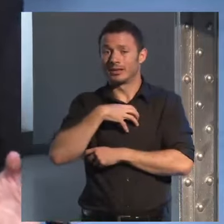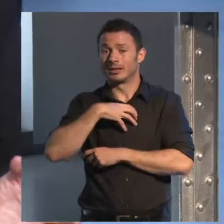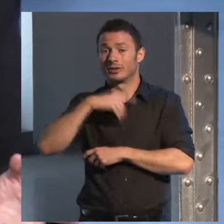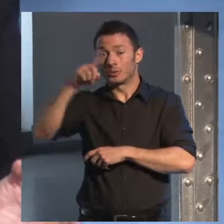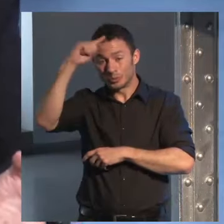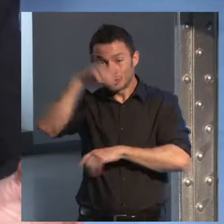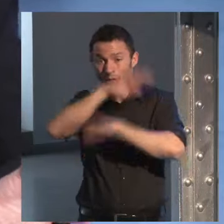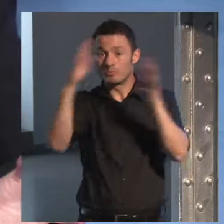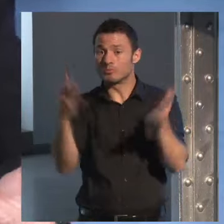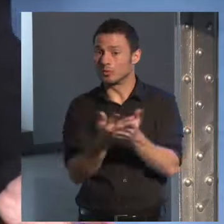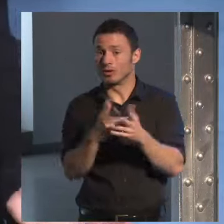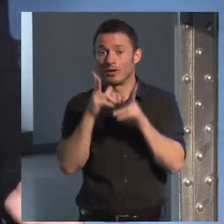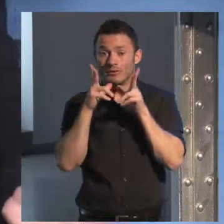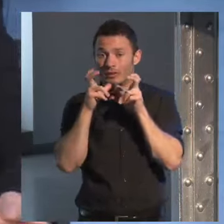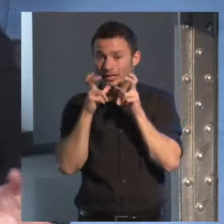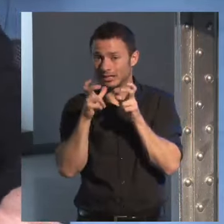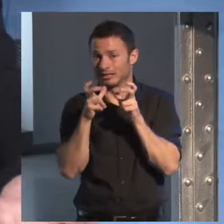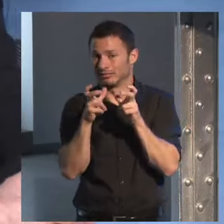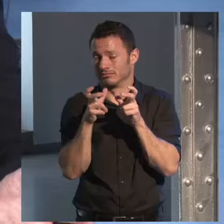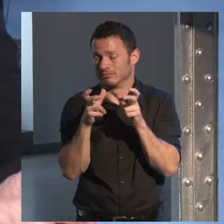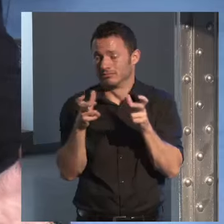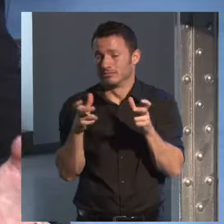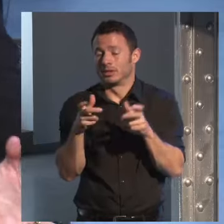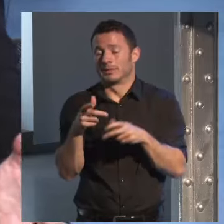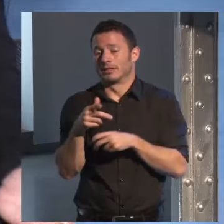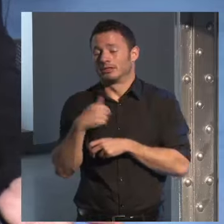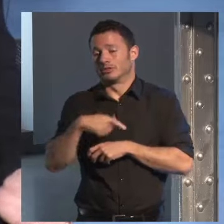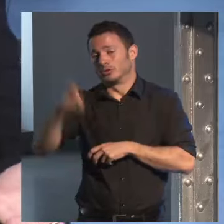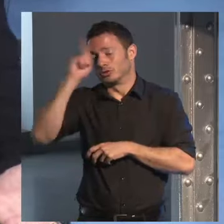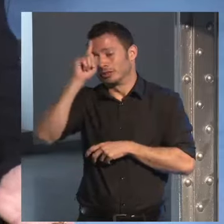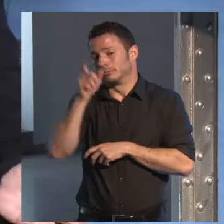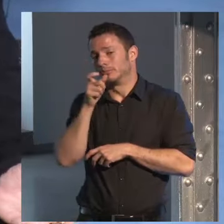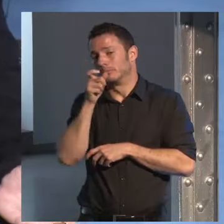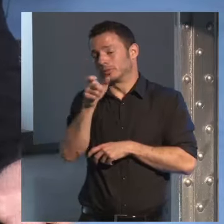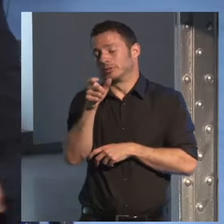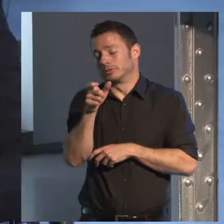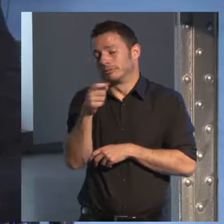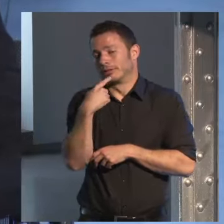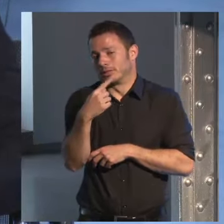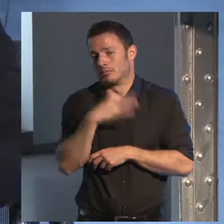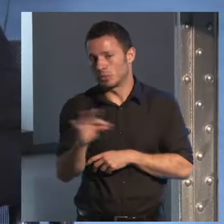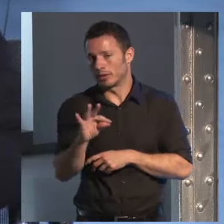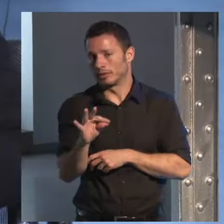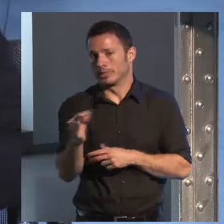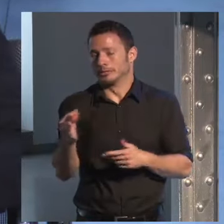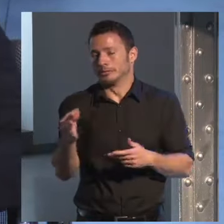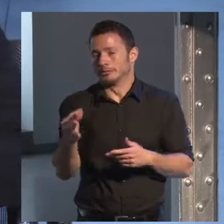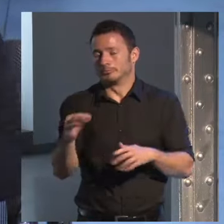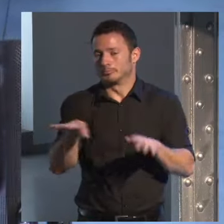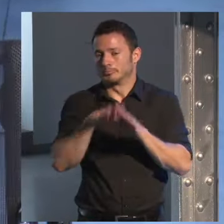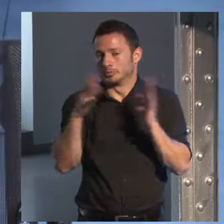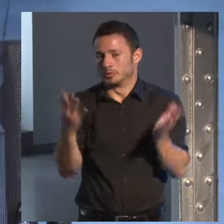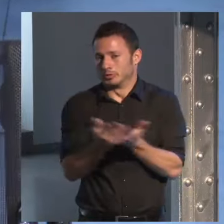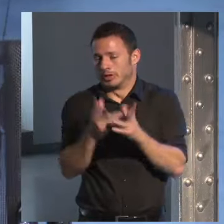tacos en la fundación telefónica pero vamos a sentar un precedente entonces no pensemos que